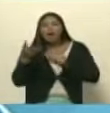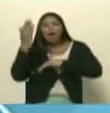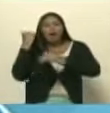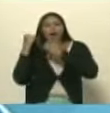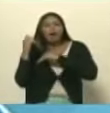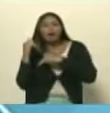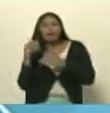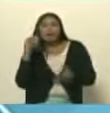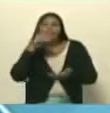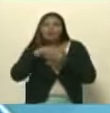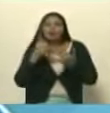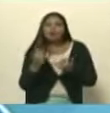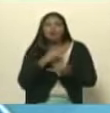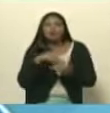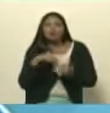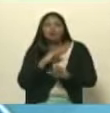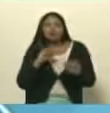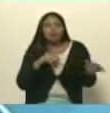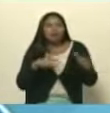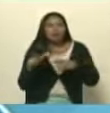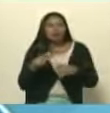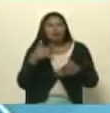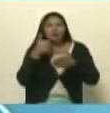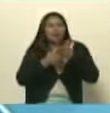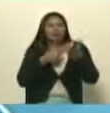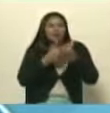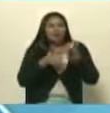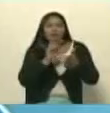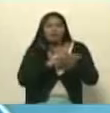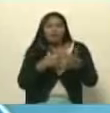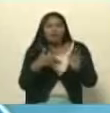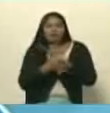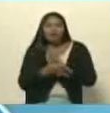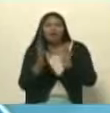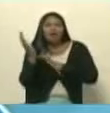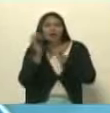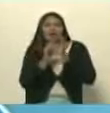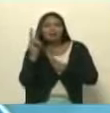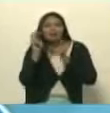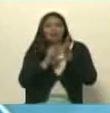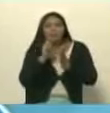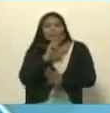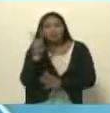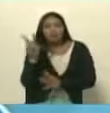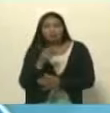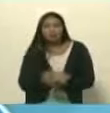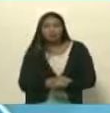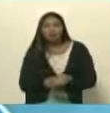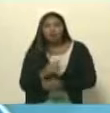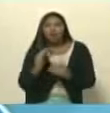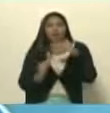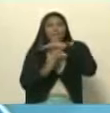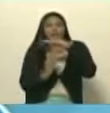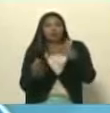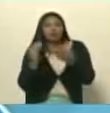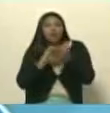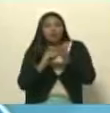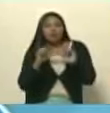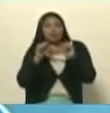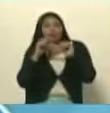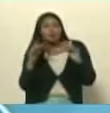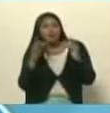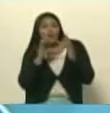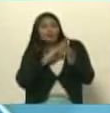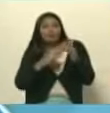imponen y nosotros acá dando siempre la batalla. Ejemplo de eso abril de 2002. Nosotros vamos a hacer una nueva pausa. Ustedes quédense en sintonía